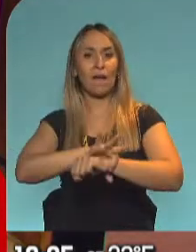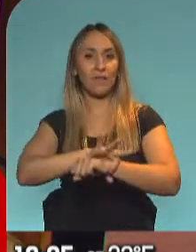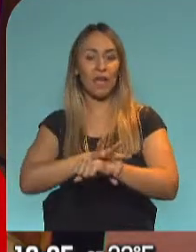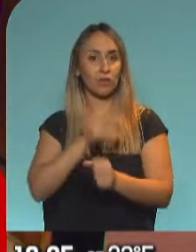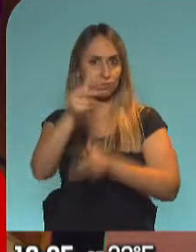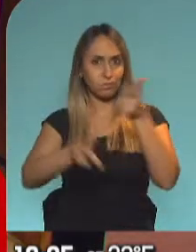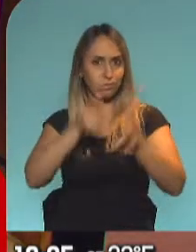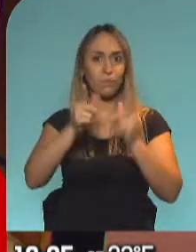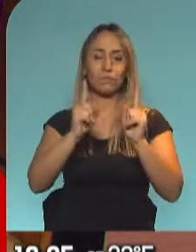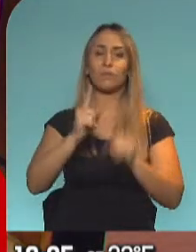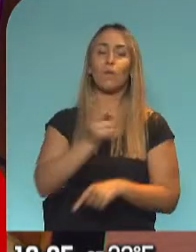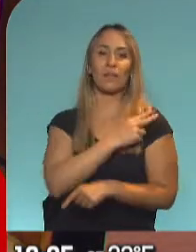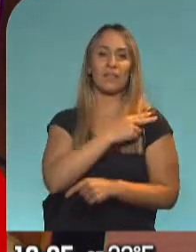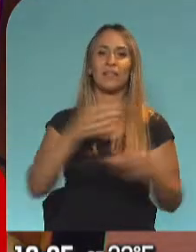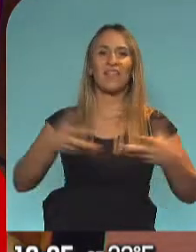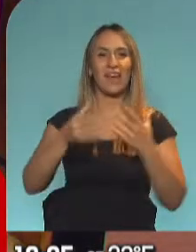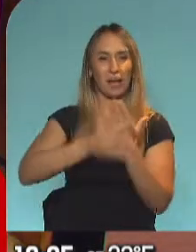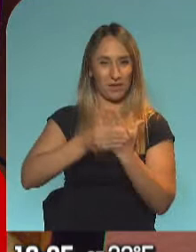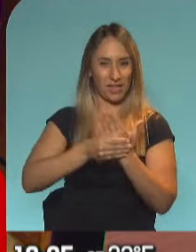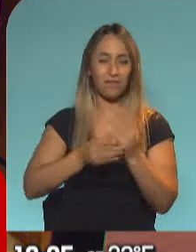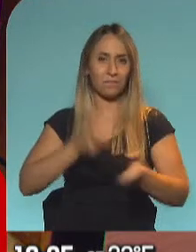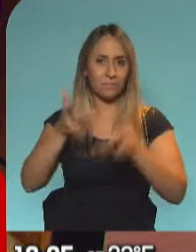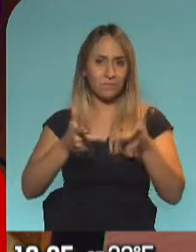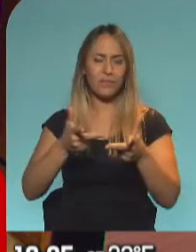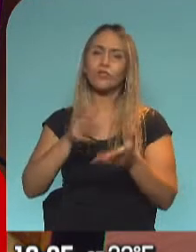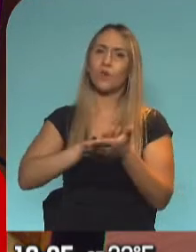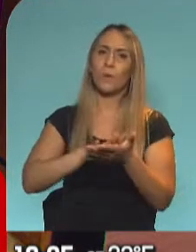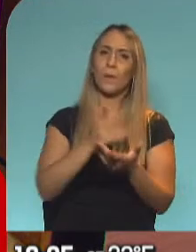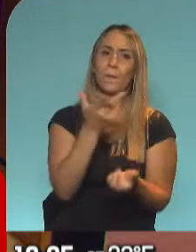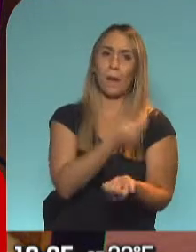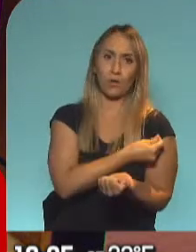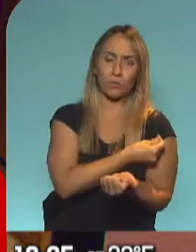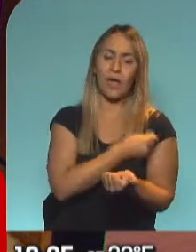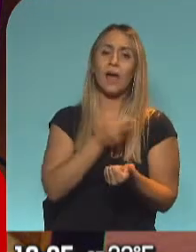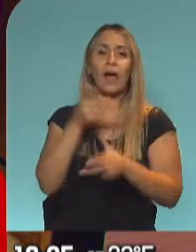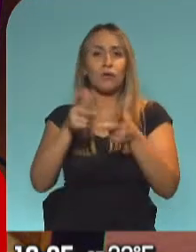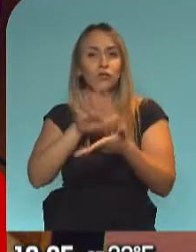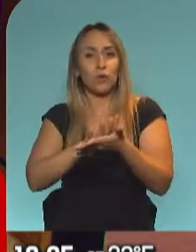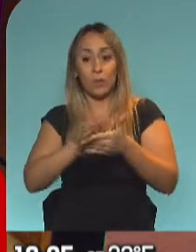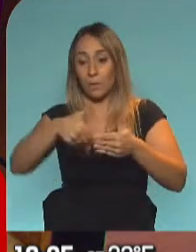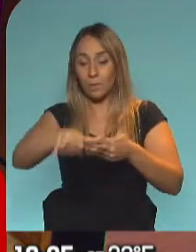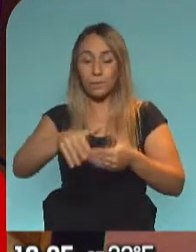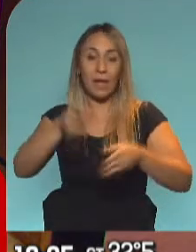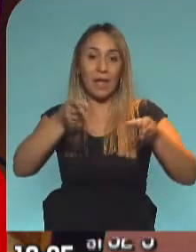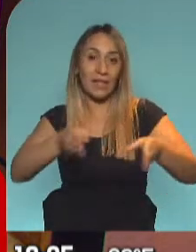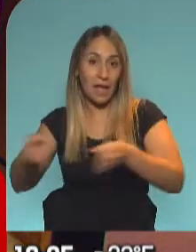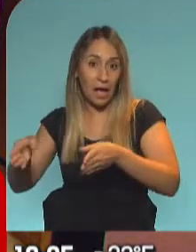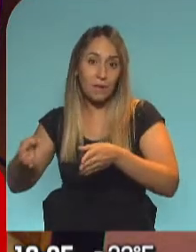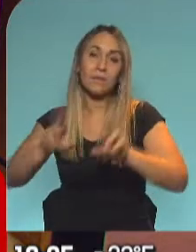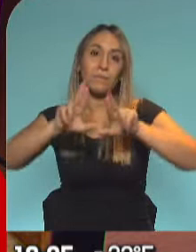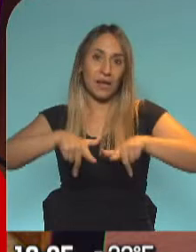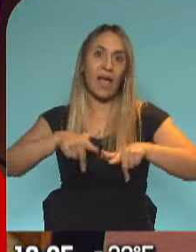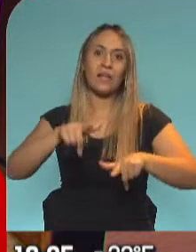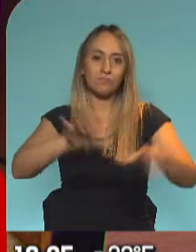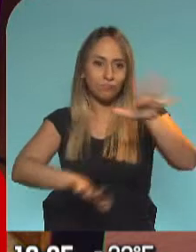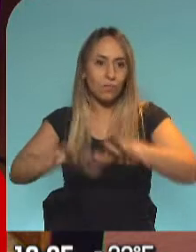la Nación. Allí estaba junto a Ginés González García. Habló de vacunas, habló de las próximas etapas del operativo de vacunación.